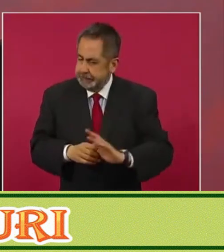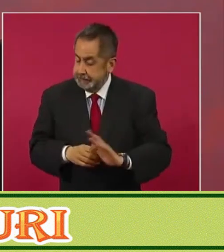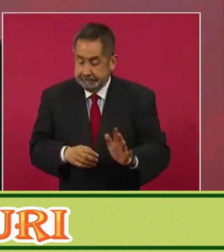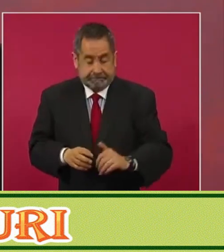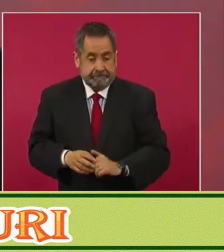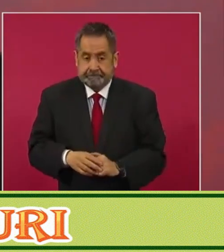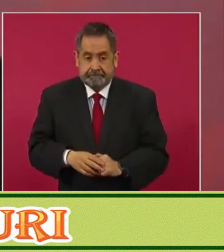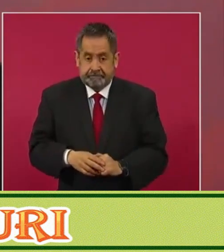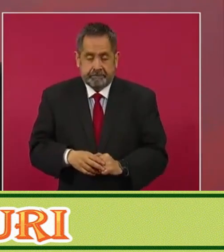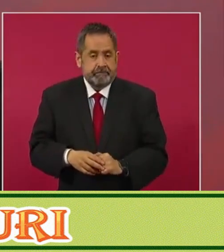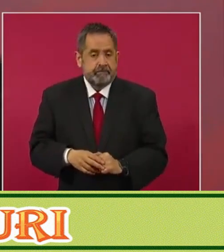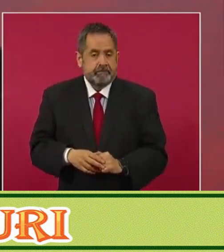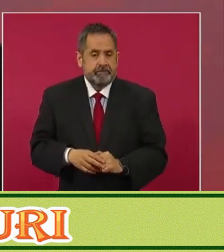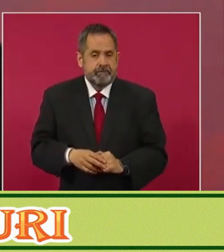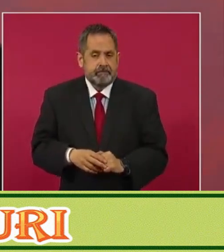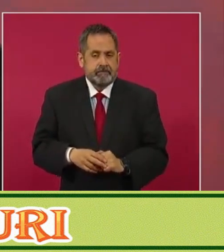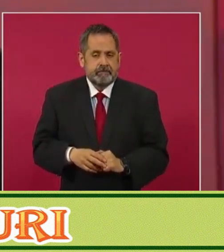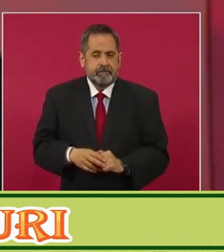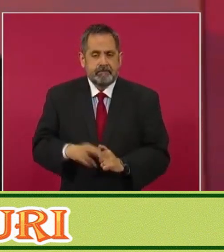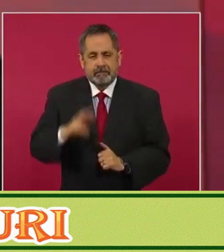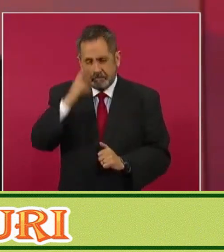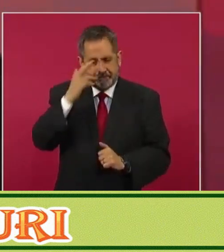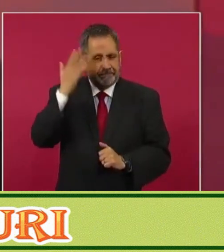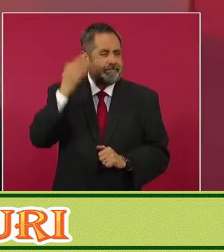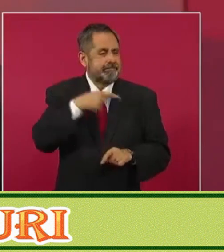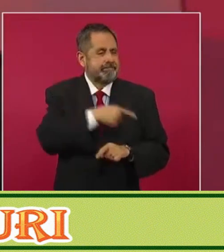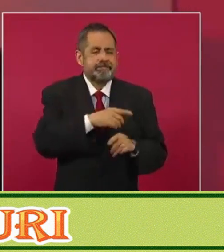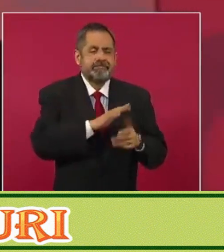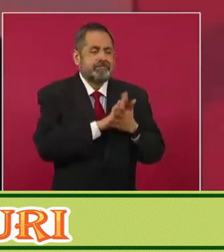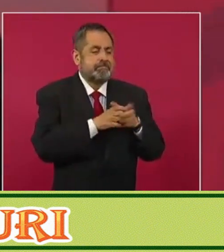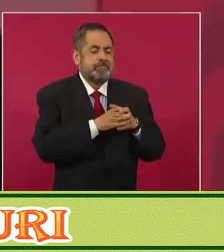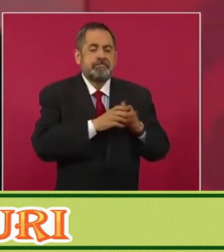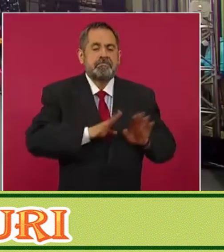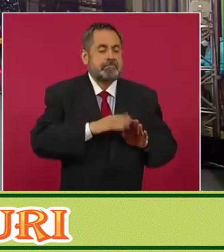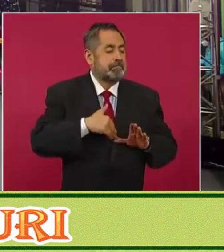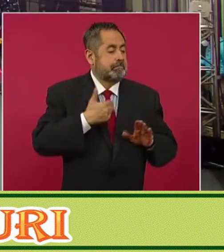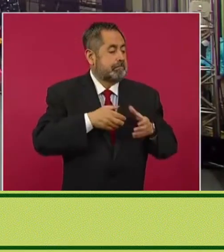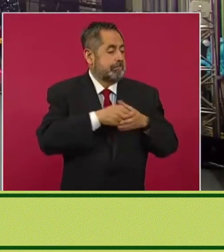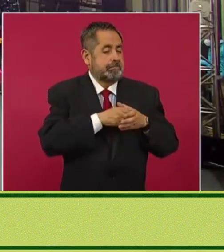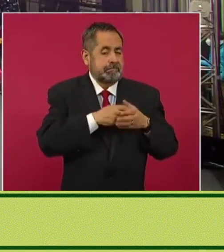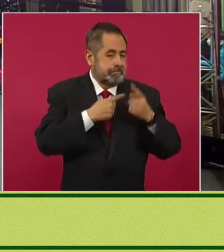cuando se amarraban en beneficio de